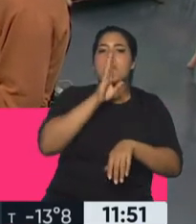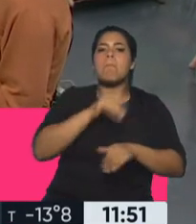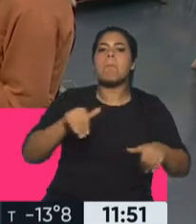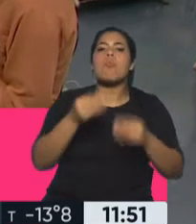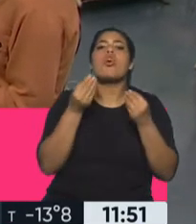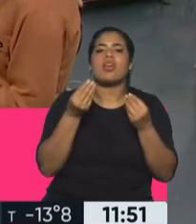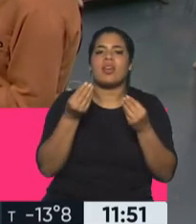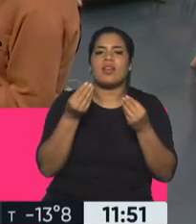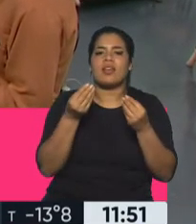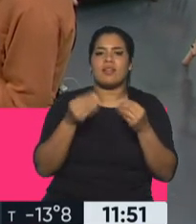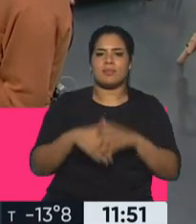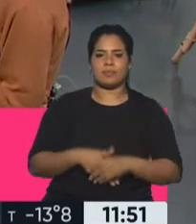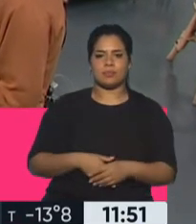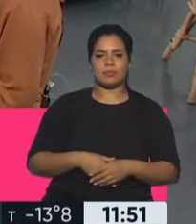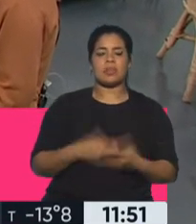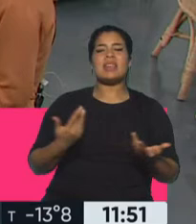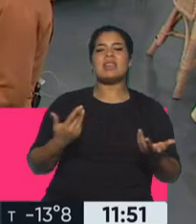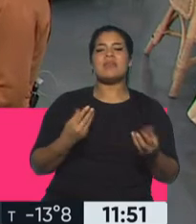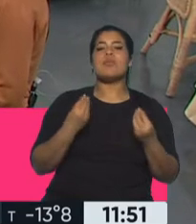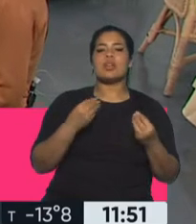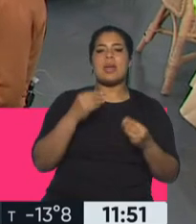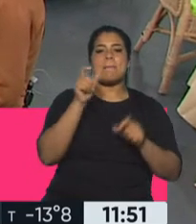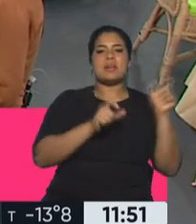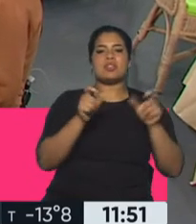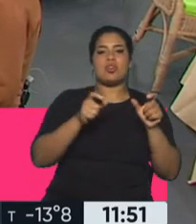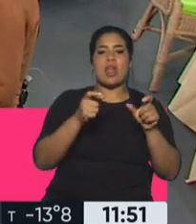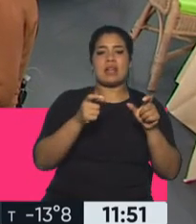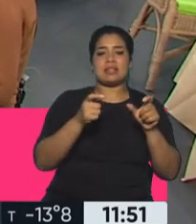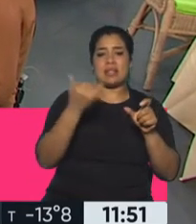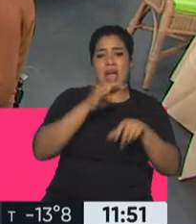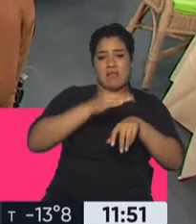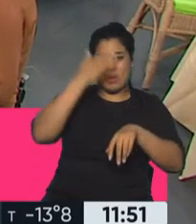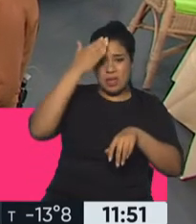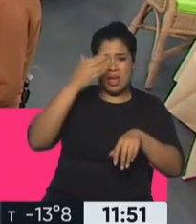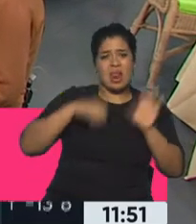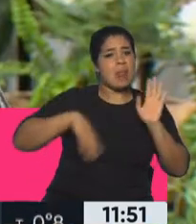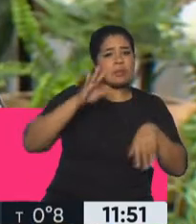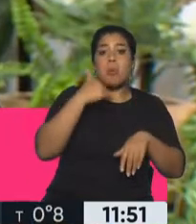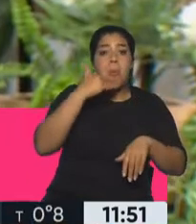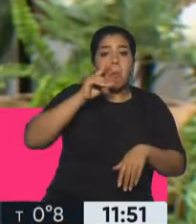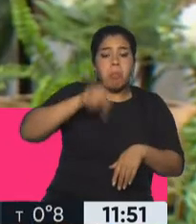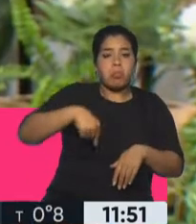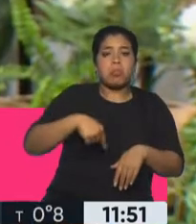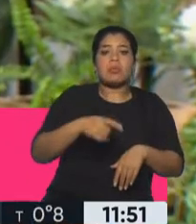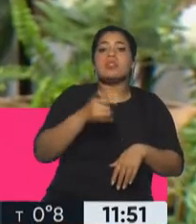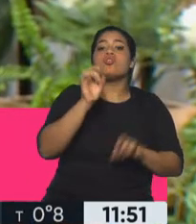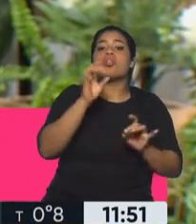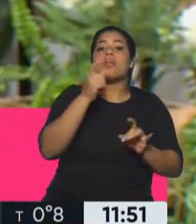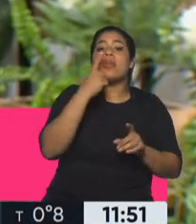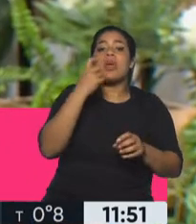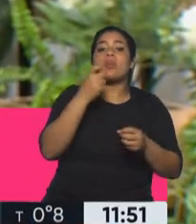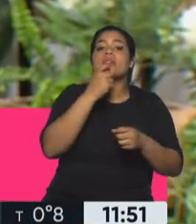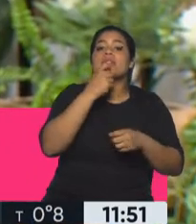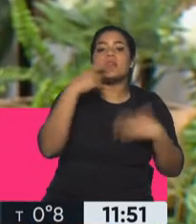Un poco por esto, porque la mayoría de la gente que tiene chagas no se entera, salvo que le hagan un análisis de sangre para chagas y le dé ahí positivo. Por esto que